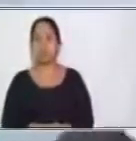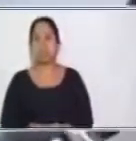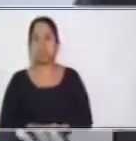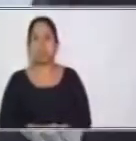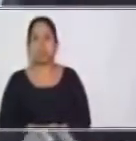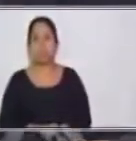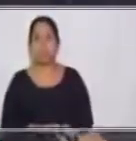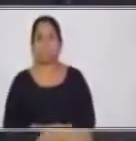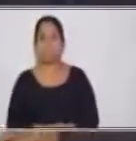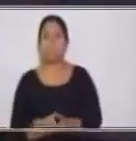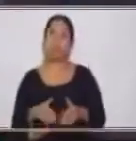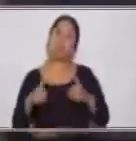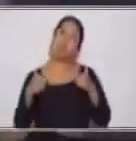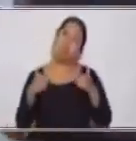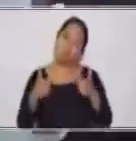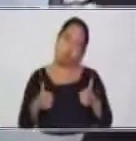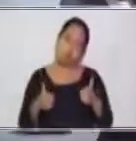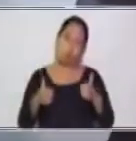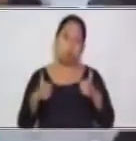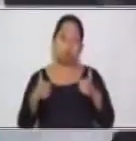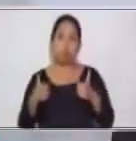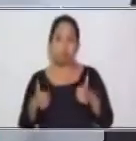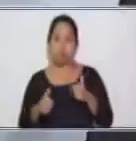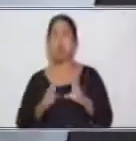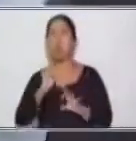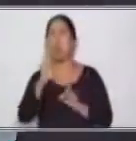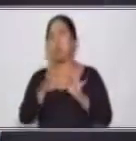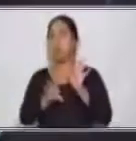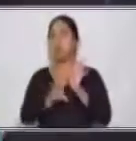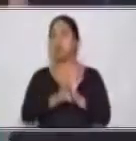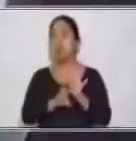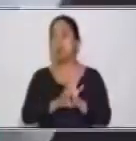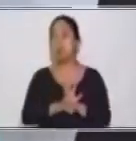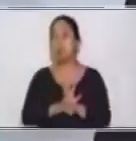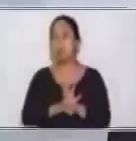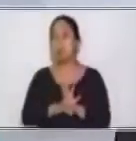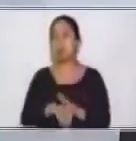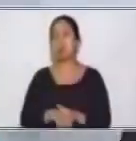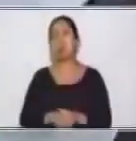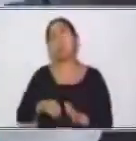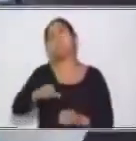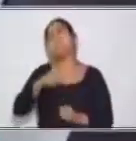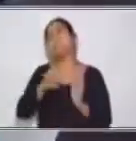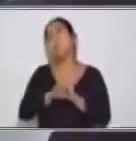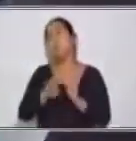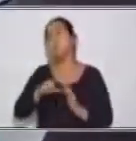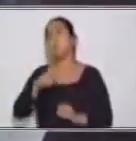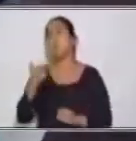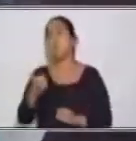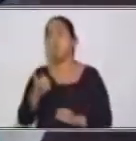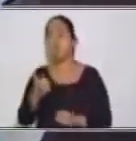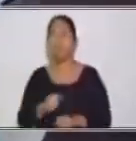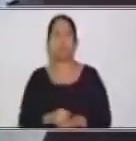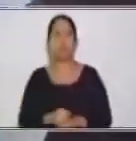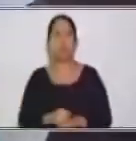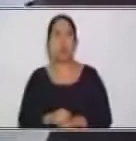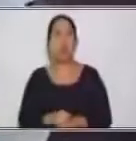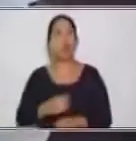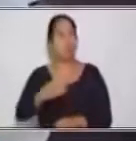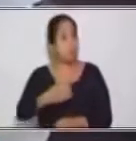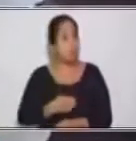Excelente. Muy buenos resultados. Muy buenos ejemplos. Les voy a colocar otro siguiente ejemplo. El profesor